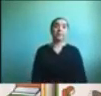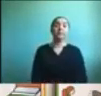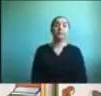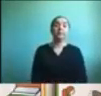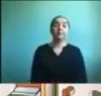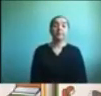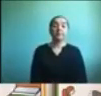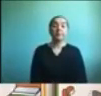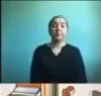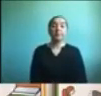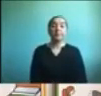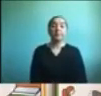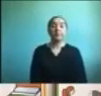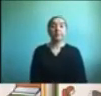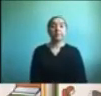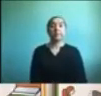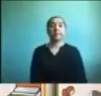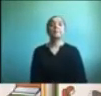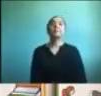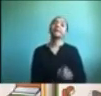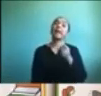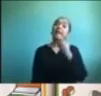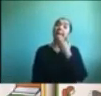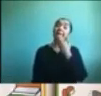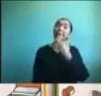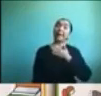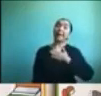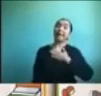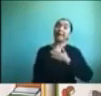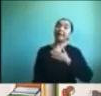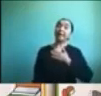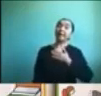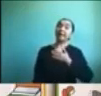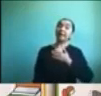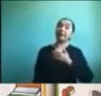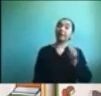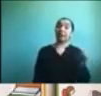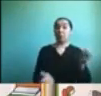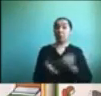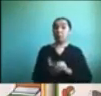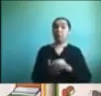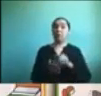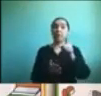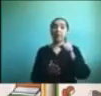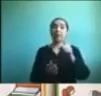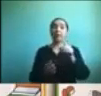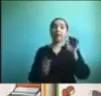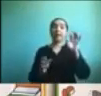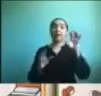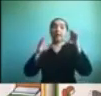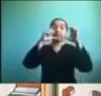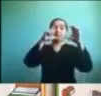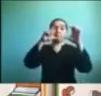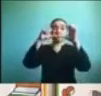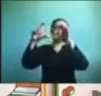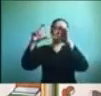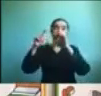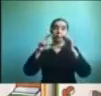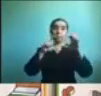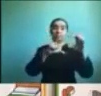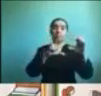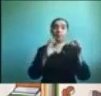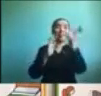yo quiero aquí también aportar una cosita que los pictogramas que están en las imágenes de nosotras ahora son los de Arasac